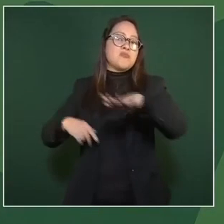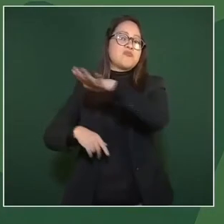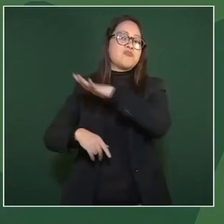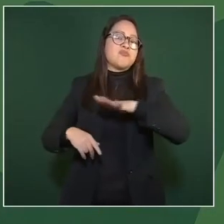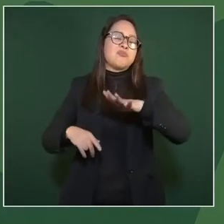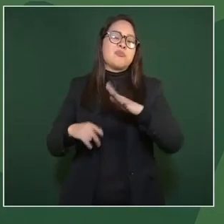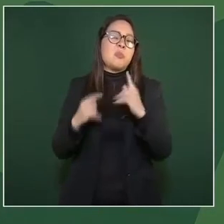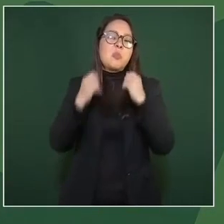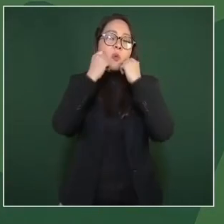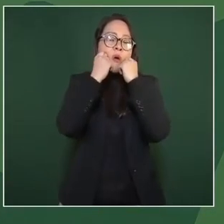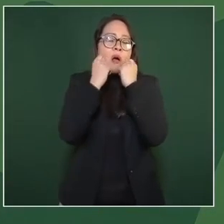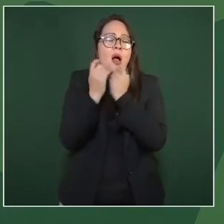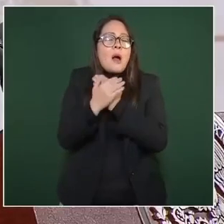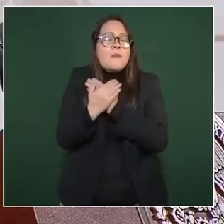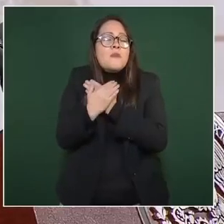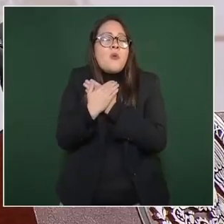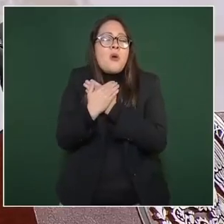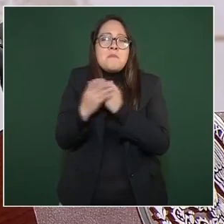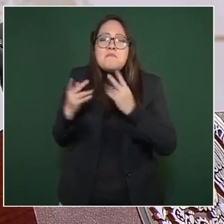no le tienen amor al pueblo.